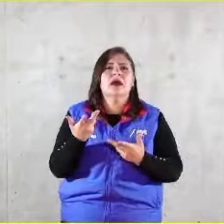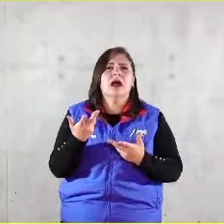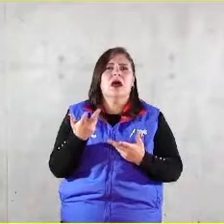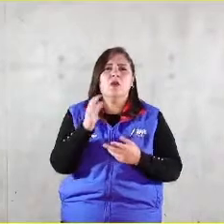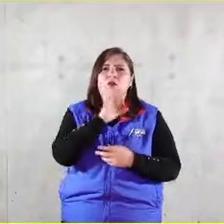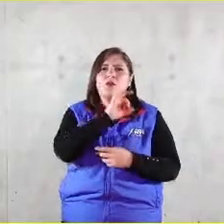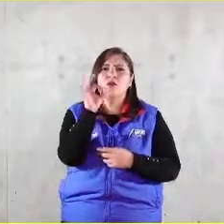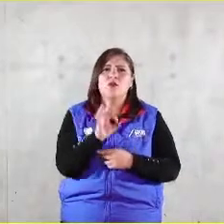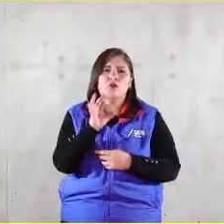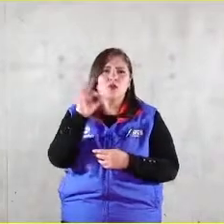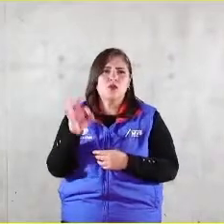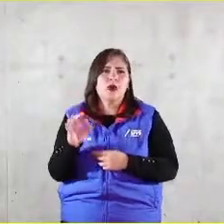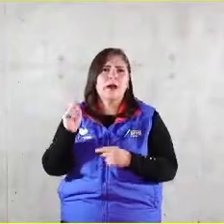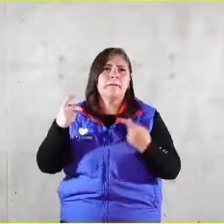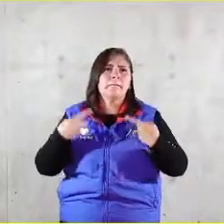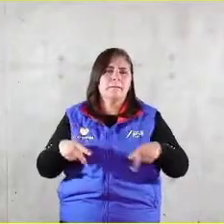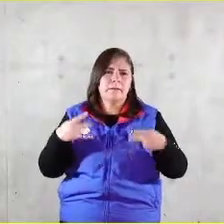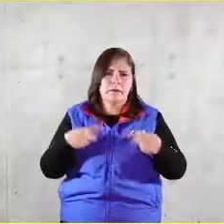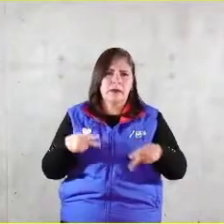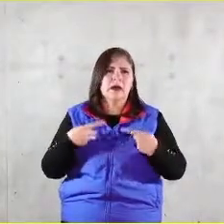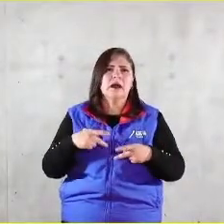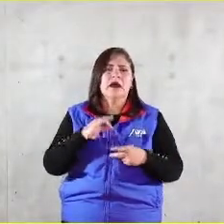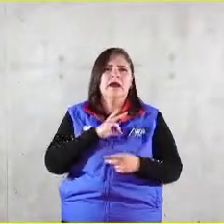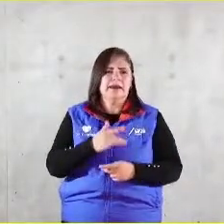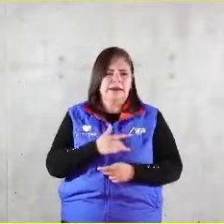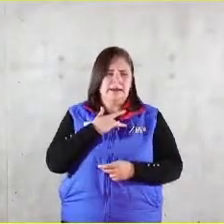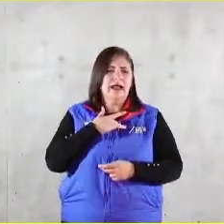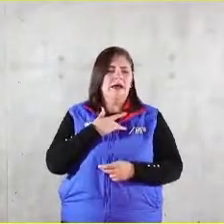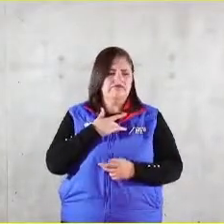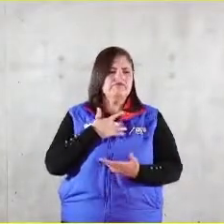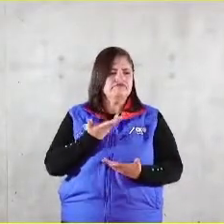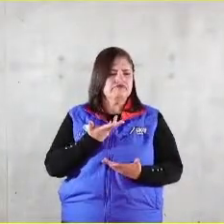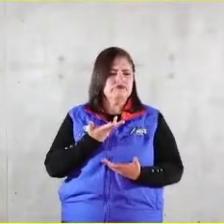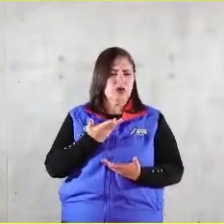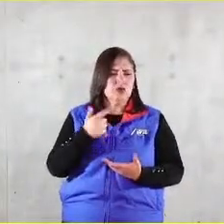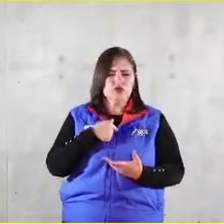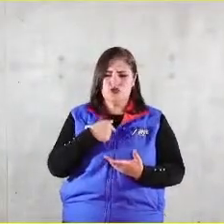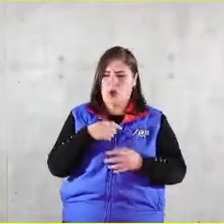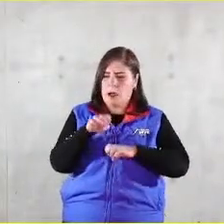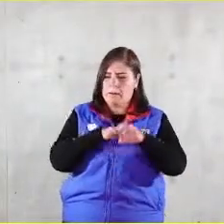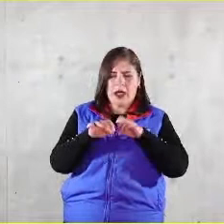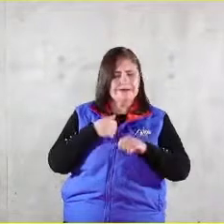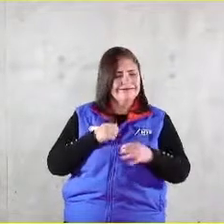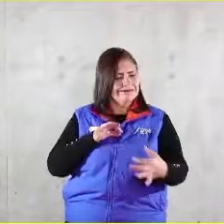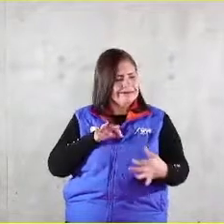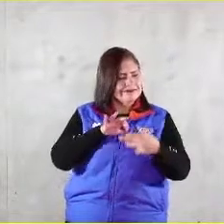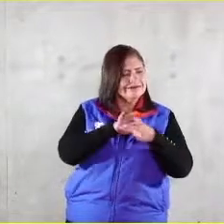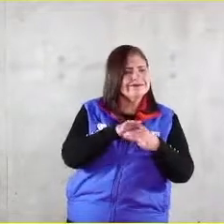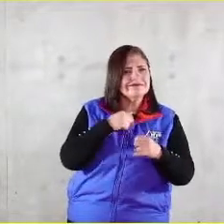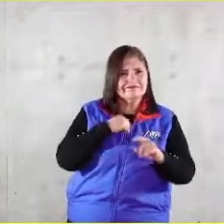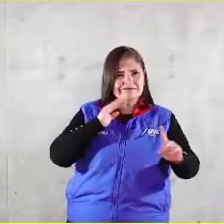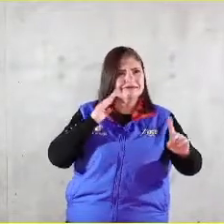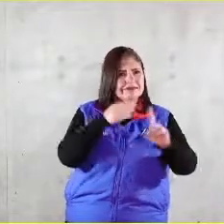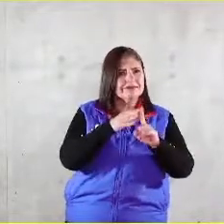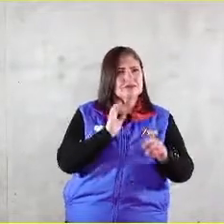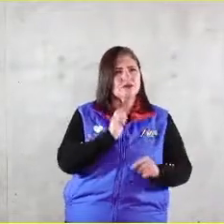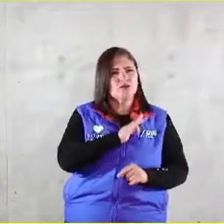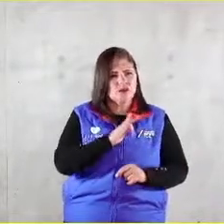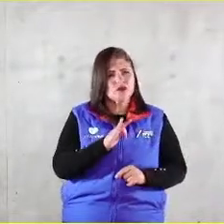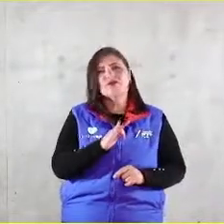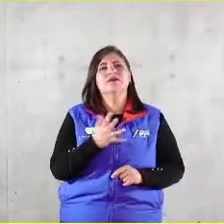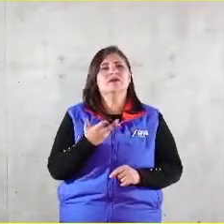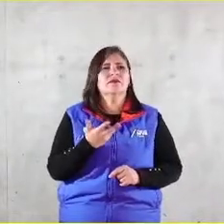qué porcentaje de los colaboradores se sienten enganchados, es decir, conectados con el propósito de la empresa y que están